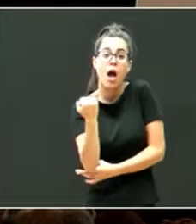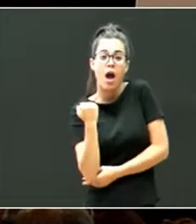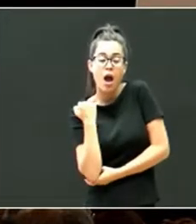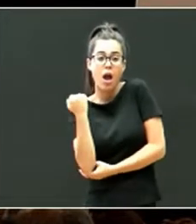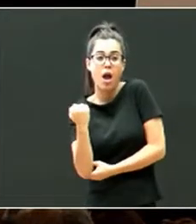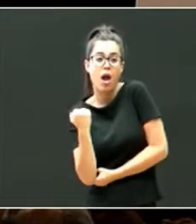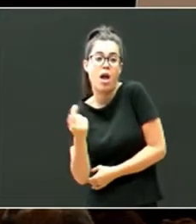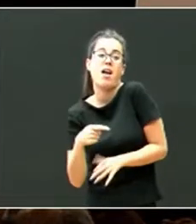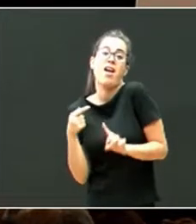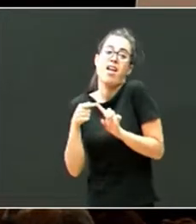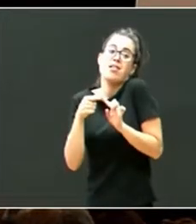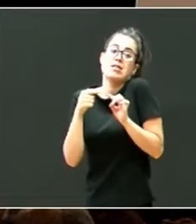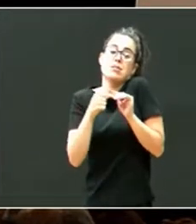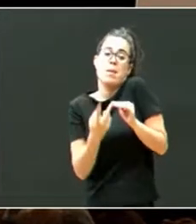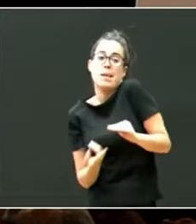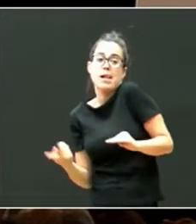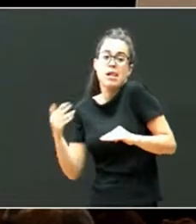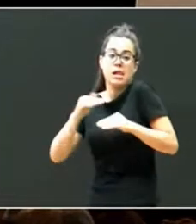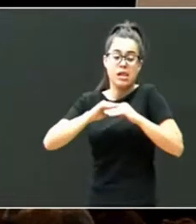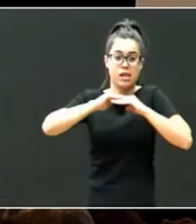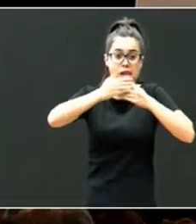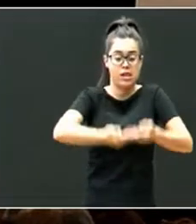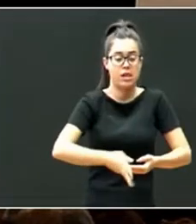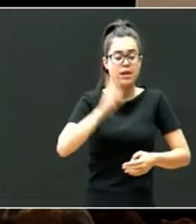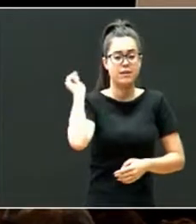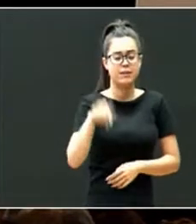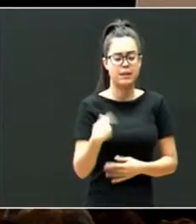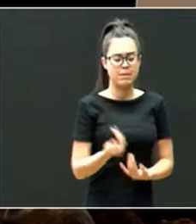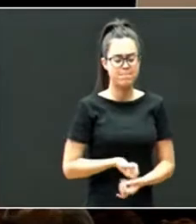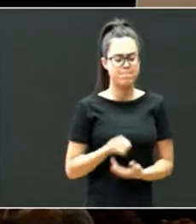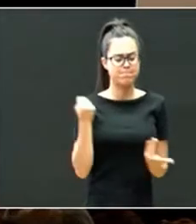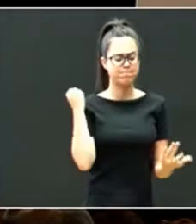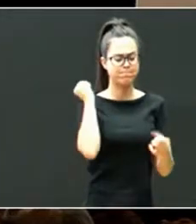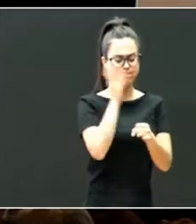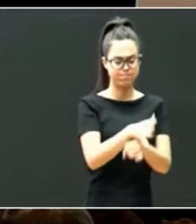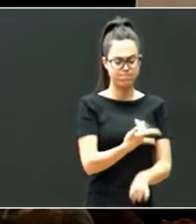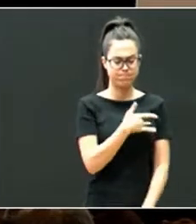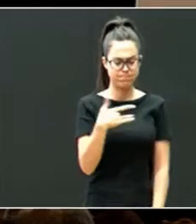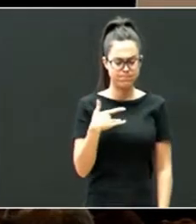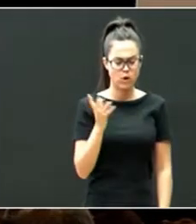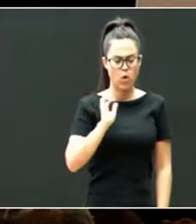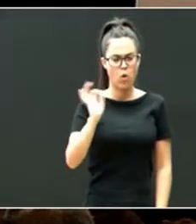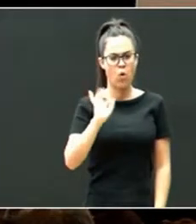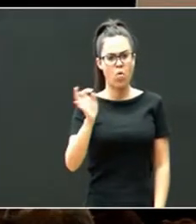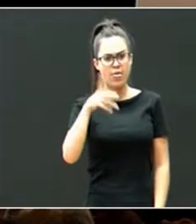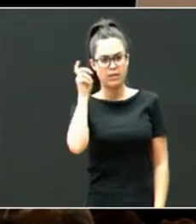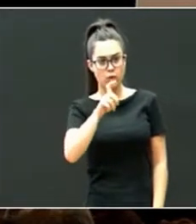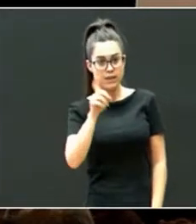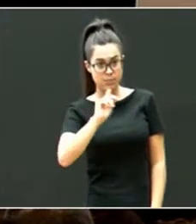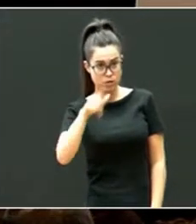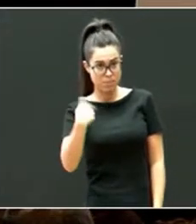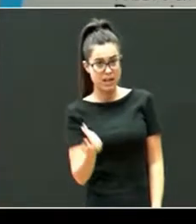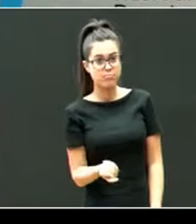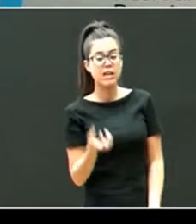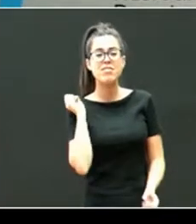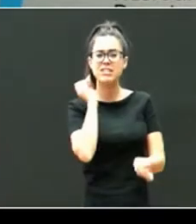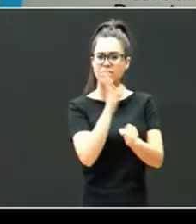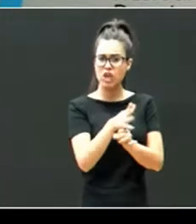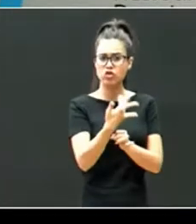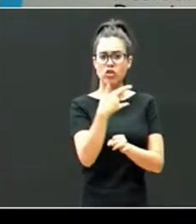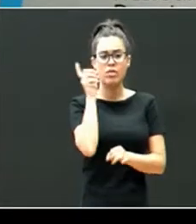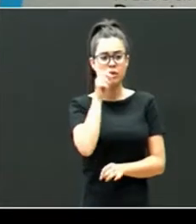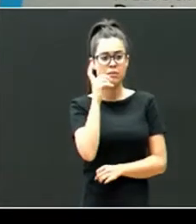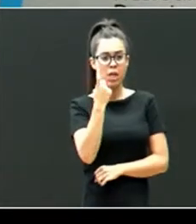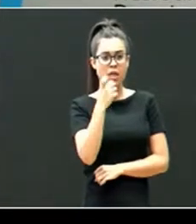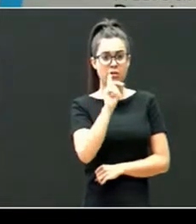vamos a ir vendo necesidades a nivel de salud e desafíos a nivel de salud necesidades a nivel educativo e desafíos a nivel educativo e lo mismo